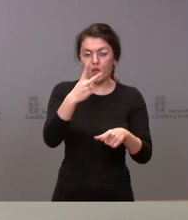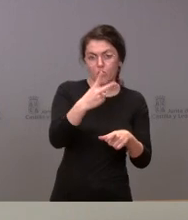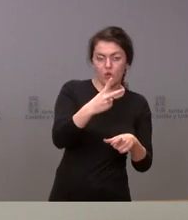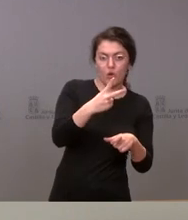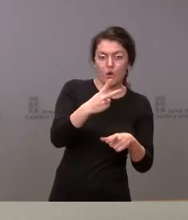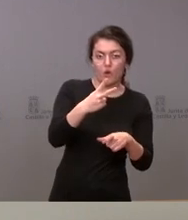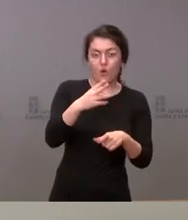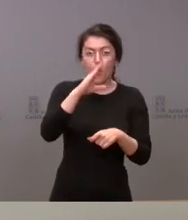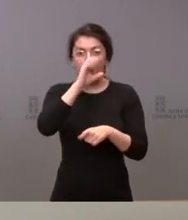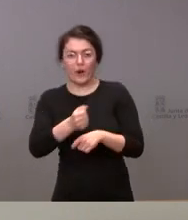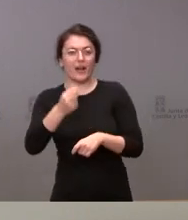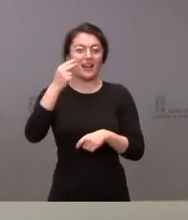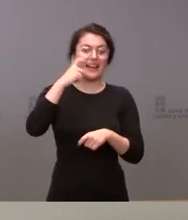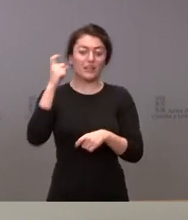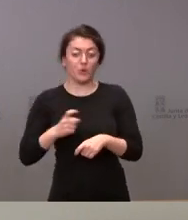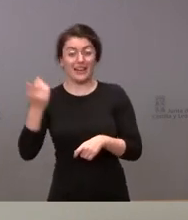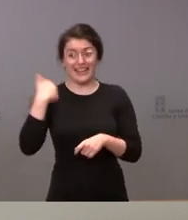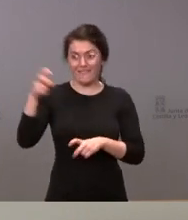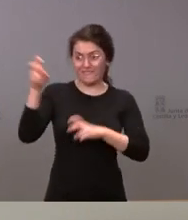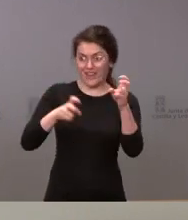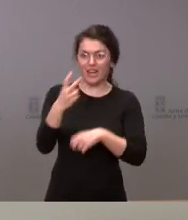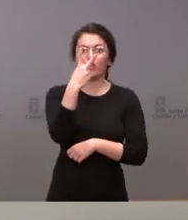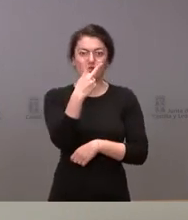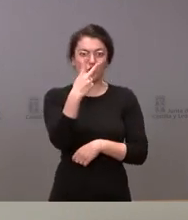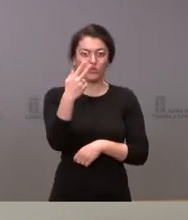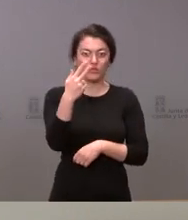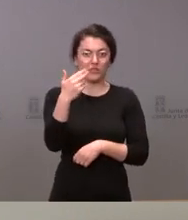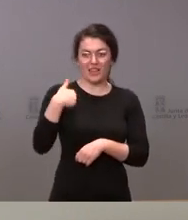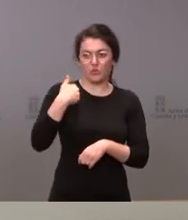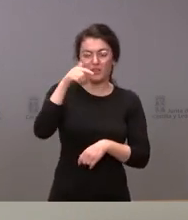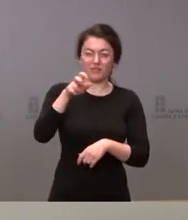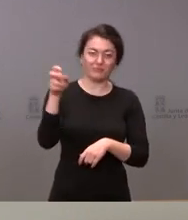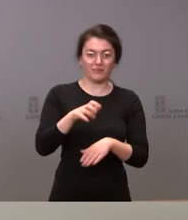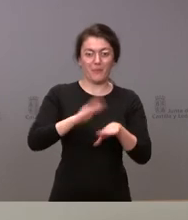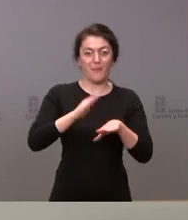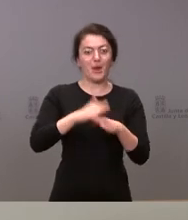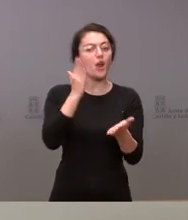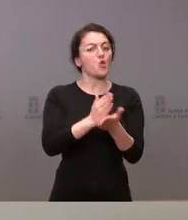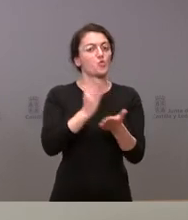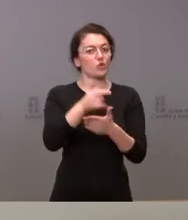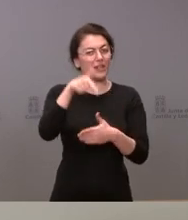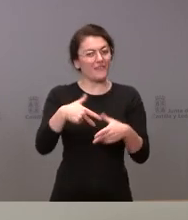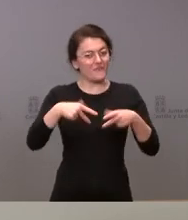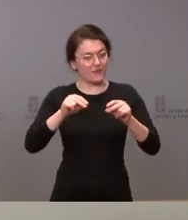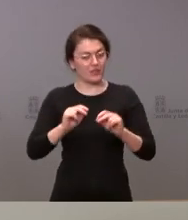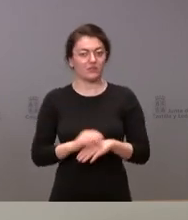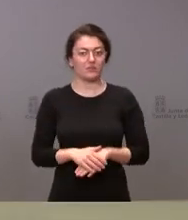como estudiantes entre nosotros para completar su curso académico procedan o no de nuestra comunidad autónoma